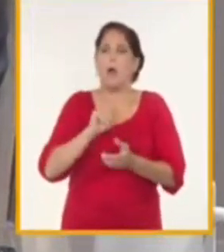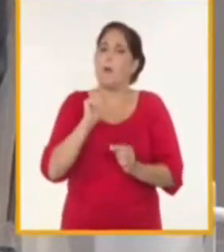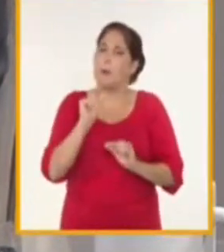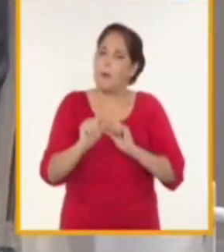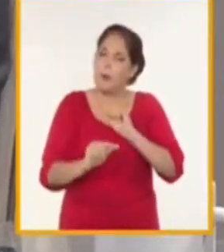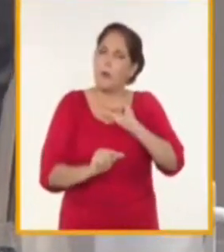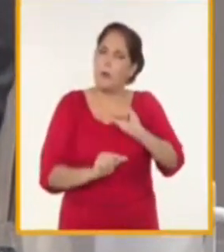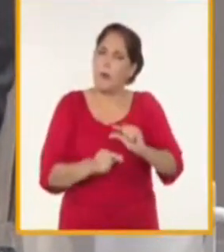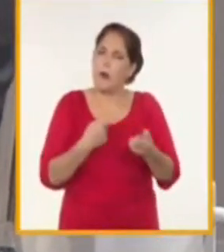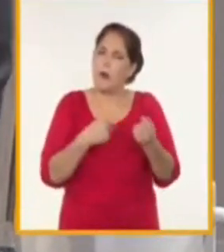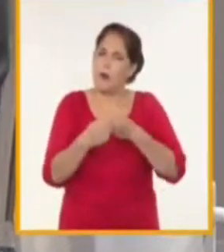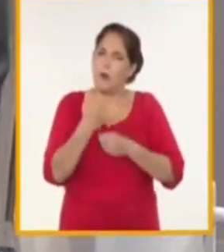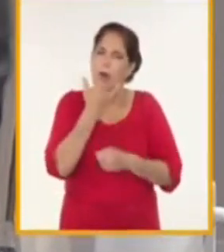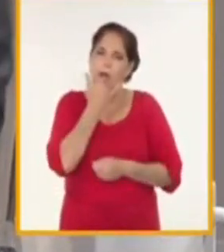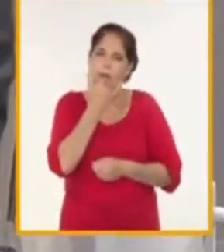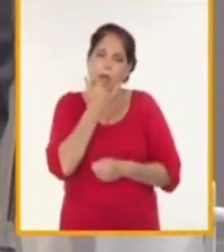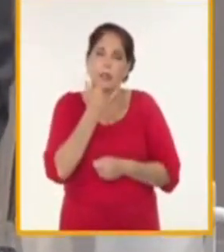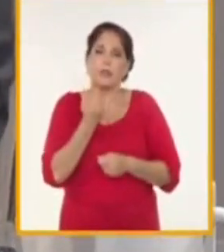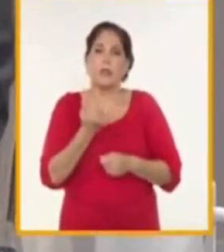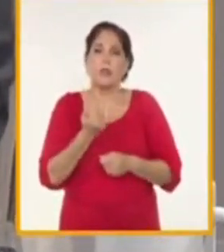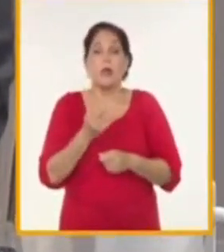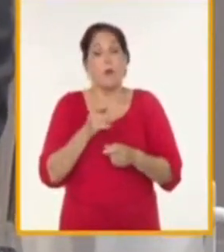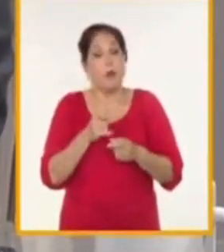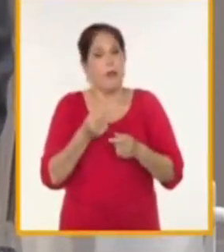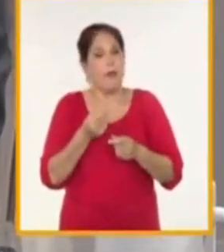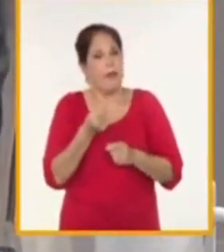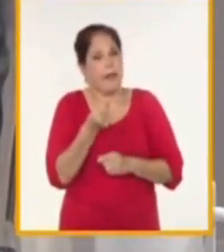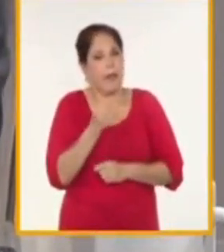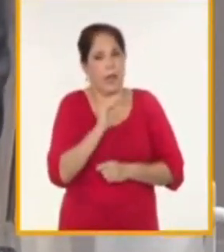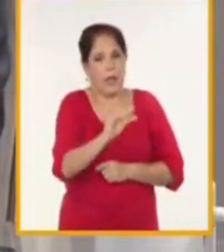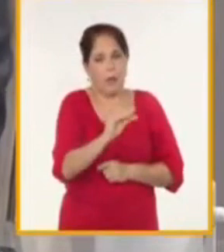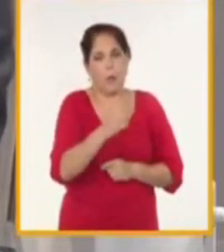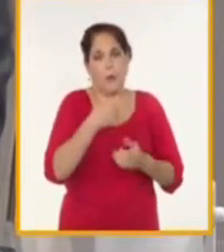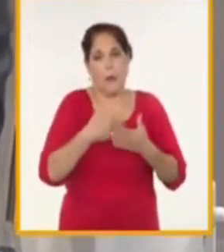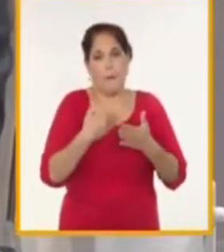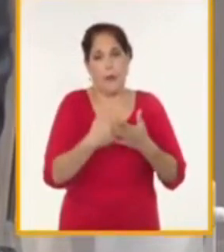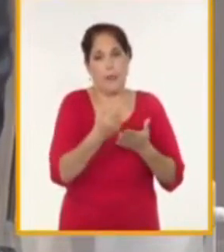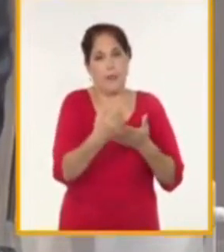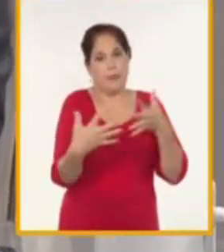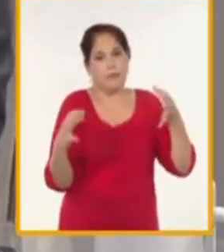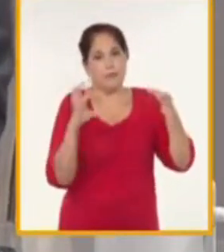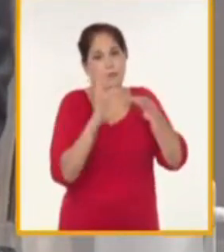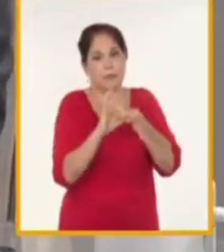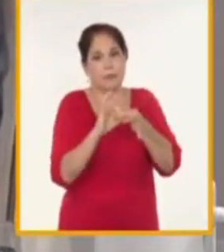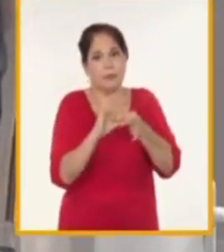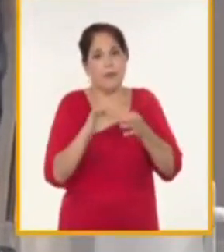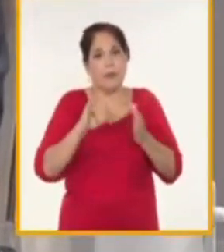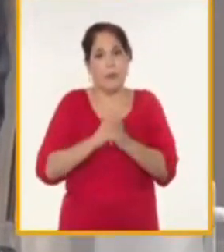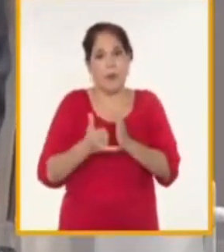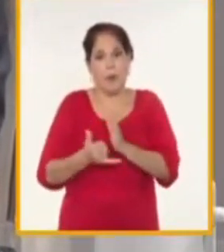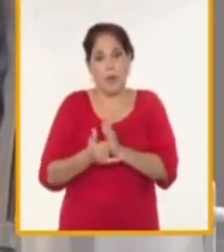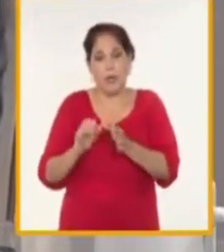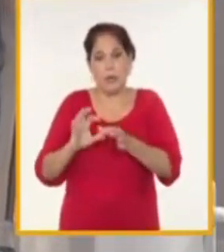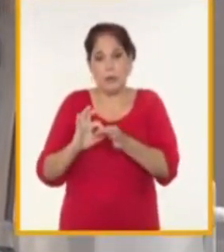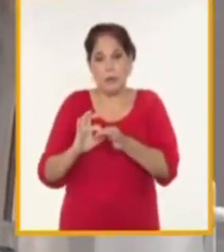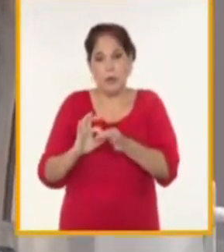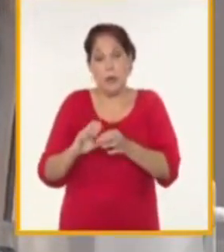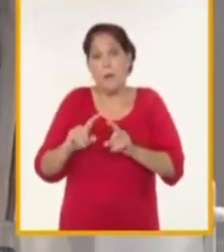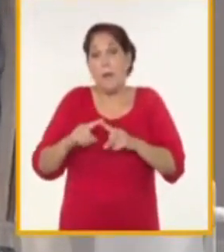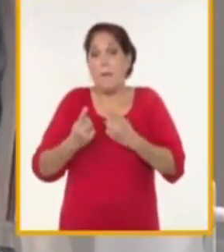afectaciones derivadas de los créditos que debía recibir de las entidades con las que había proyectado su negocio pero eso